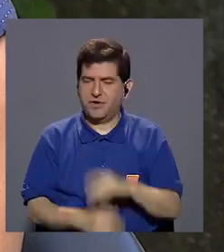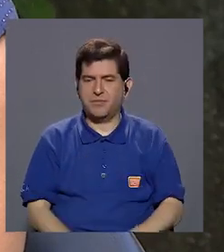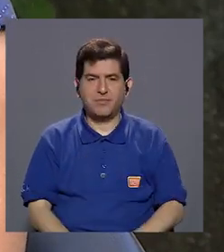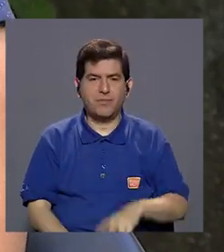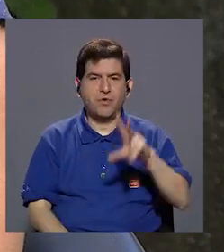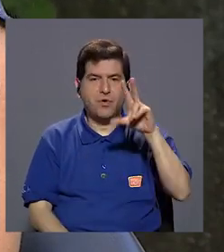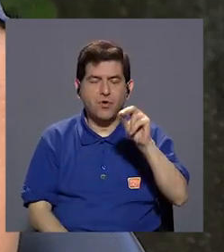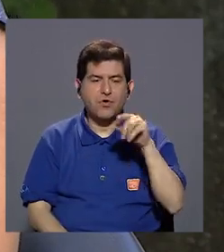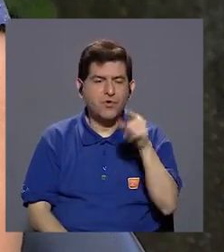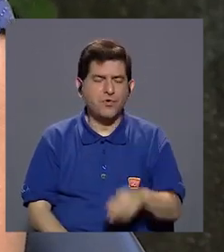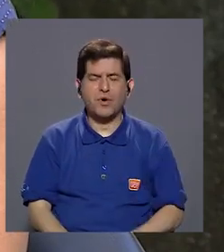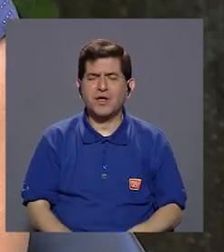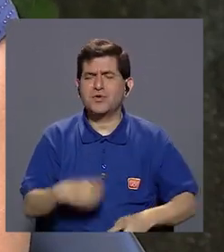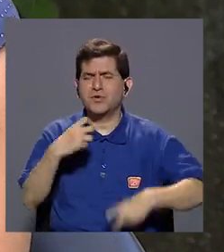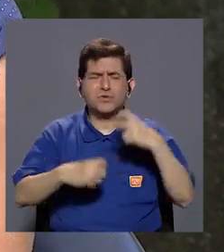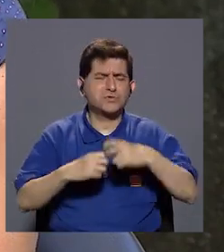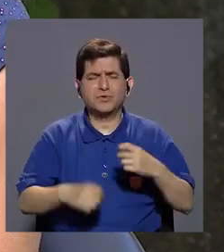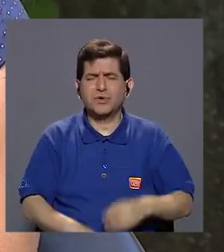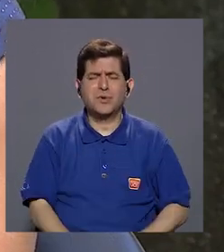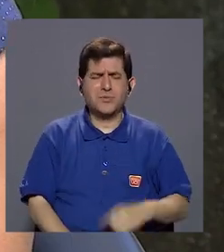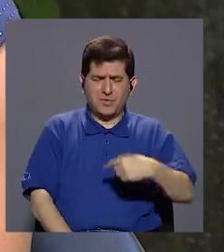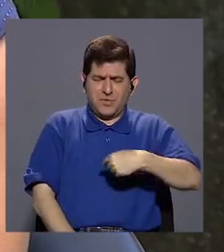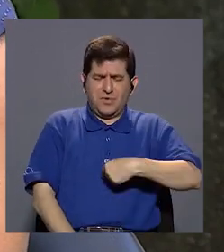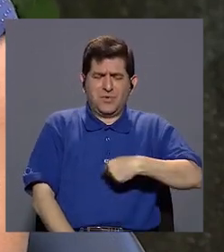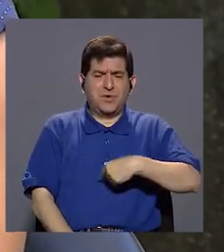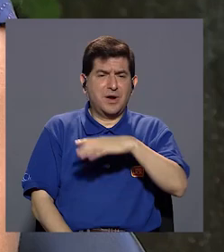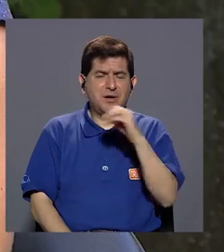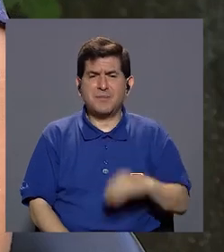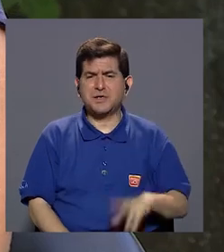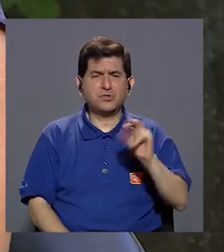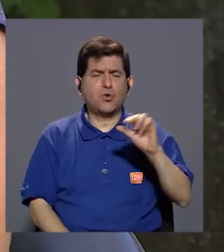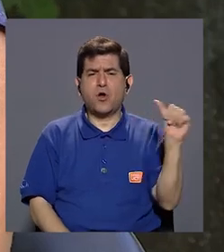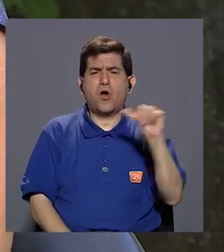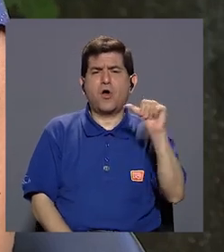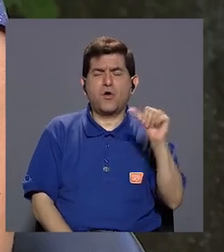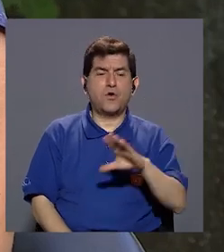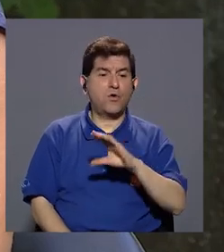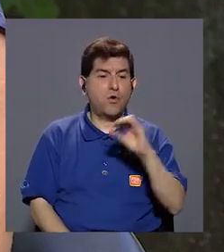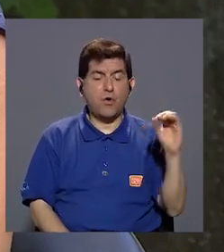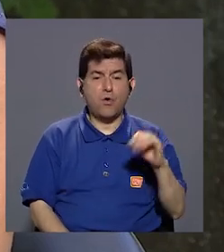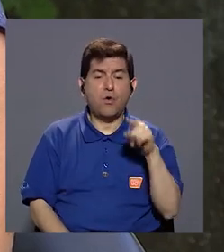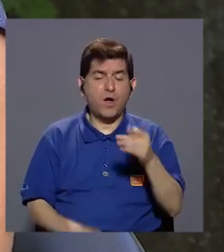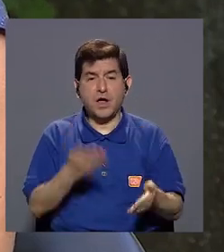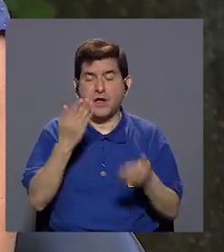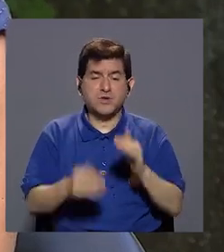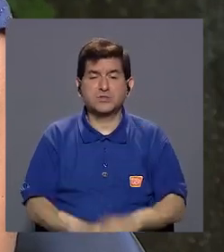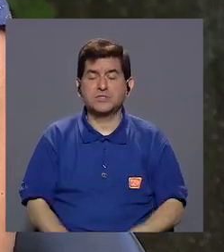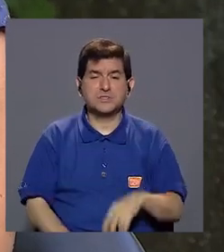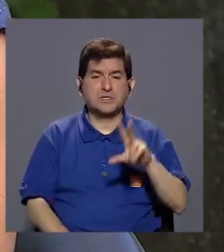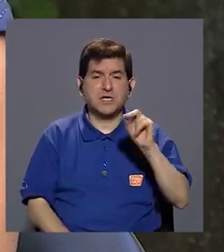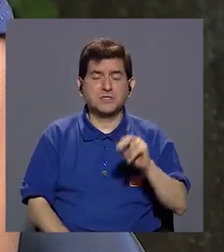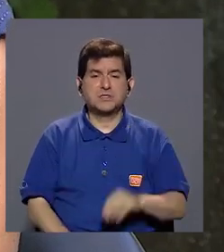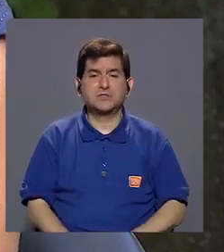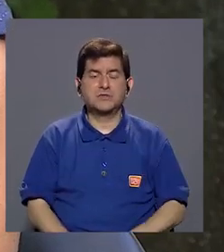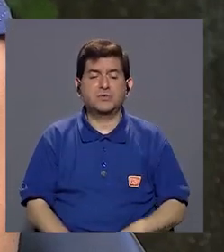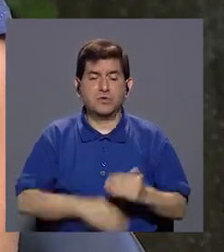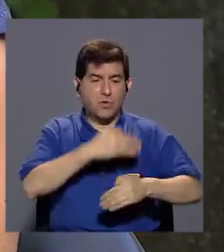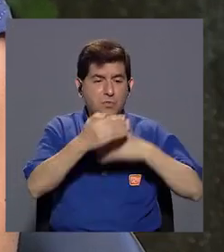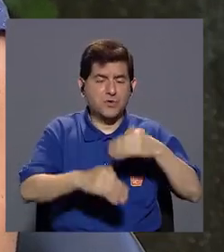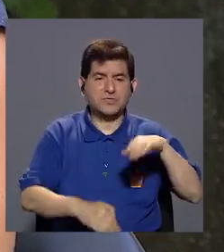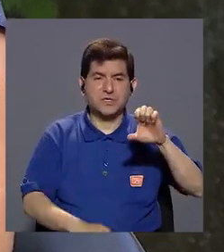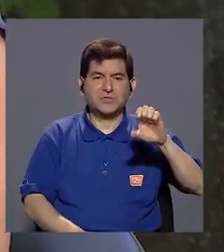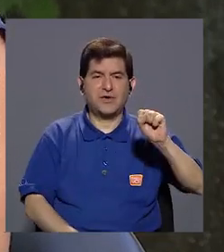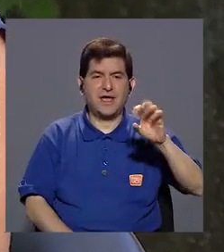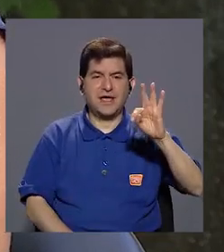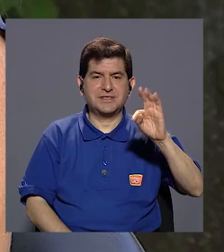indigestos, que no tengan una alergia, que no hayan recién sido esterilizados, por ejemplo, porque son cositas que